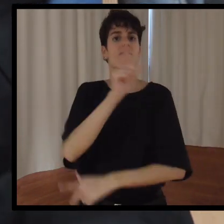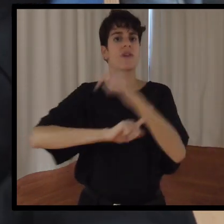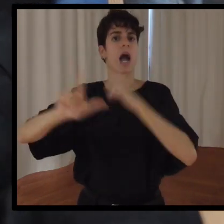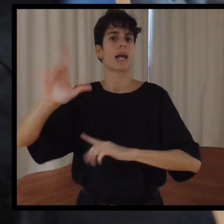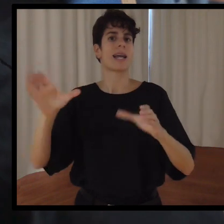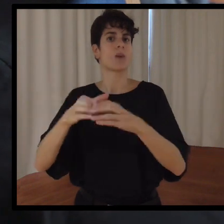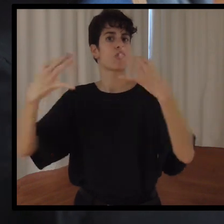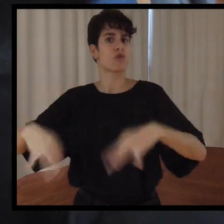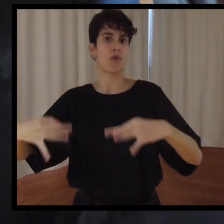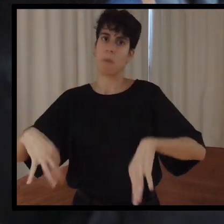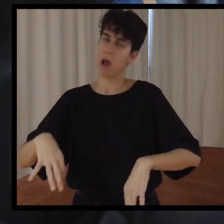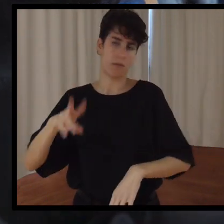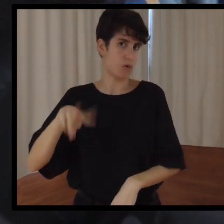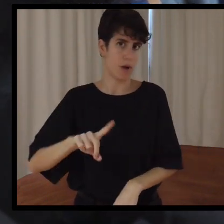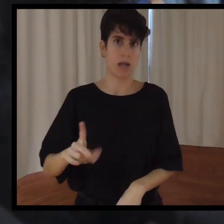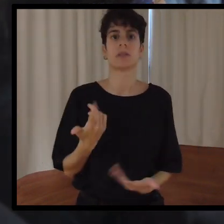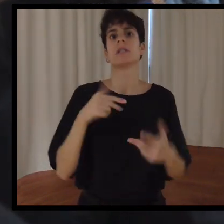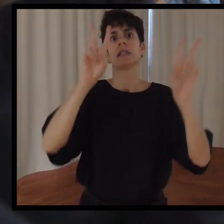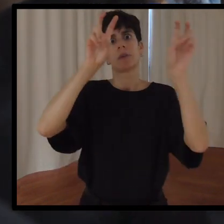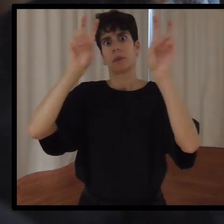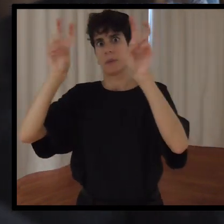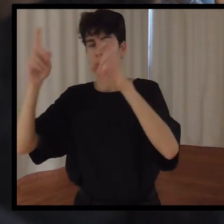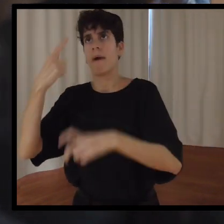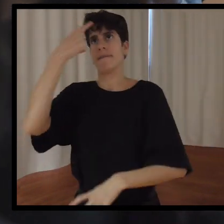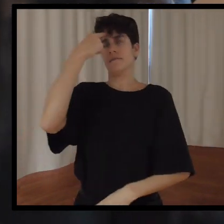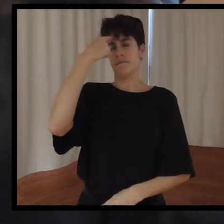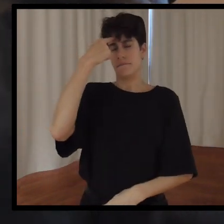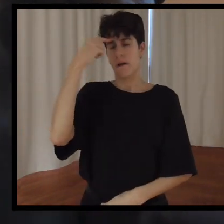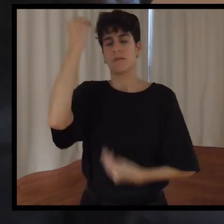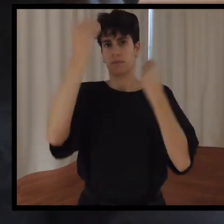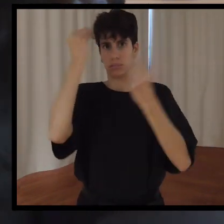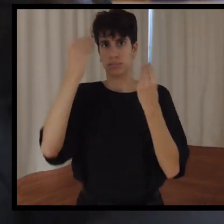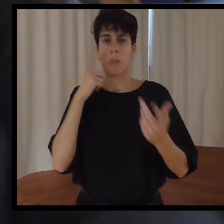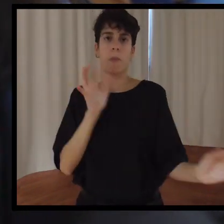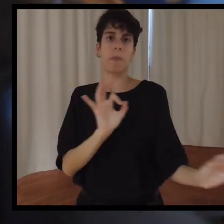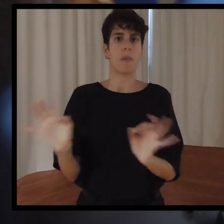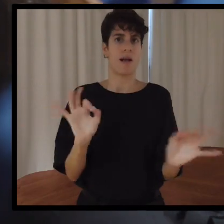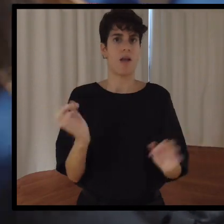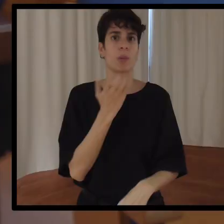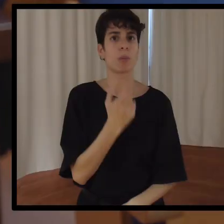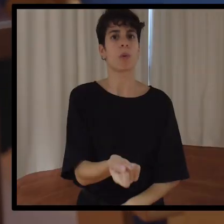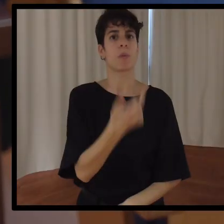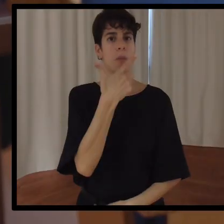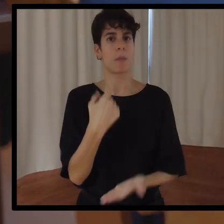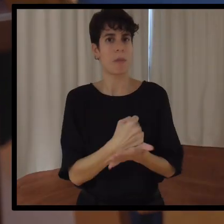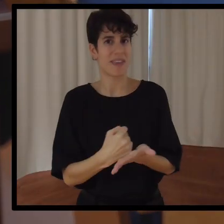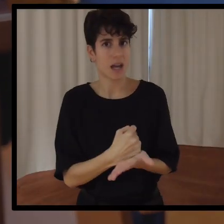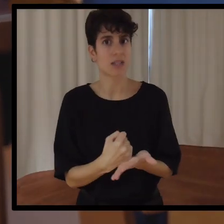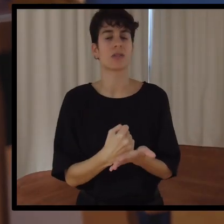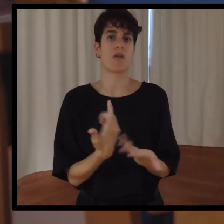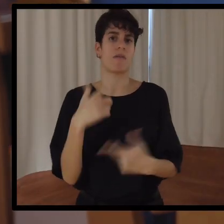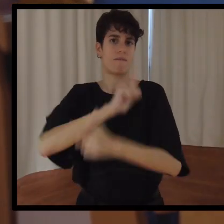equipo normal. Hay que mirar muchísimas cosas más. El tema de medicación y todas esas cosas que realmente son más